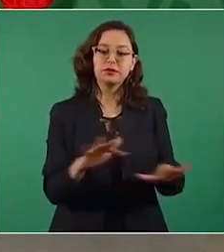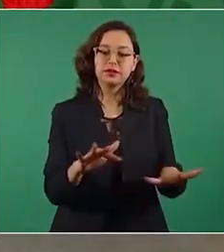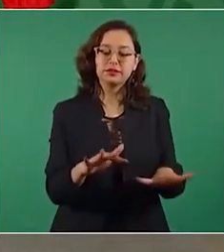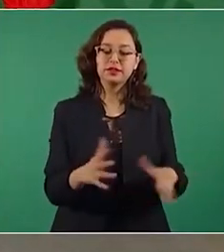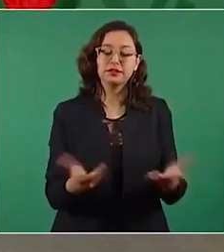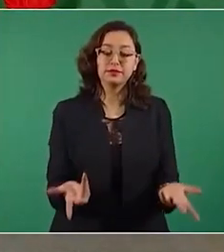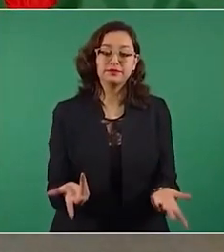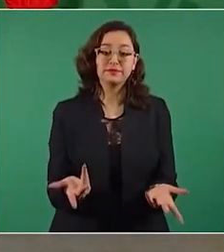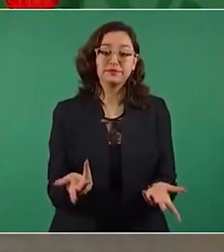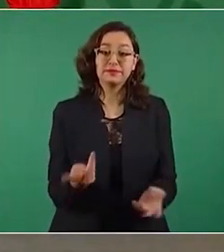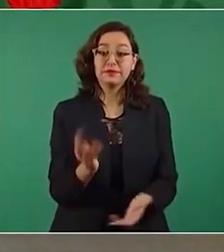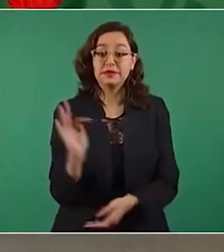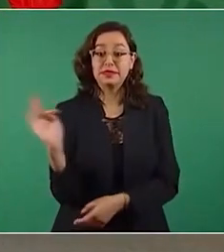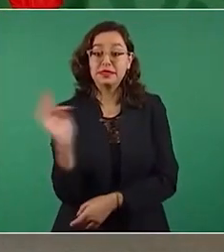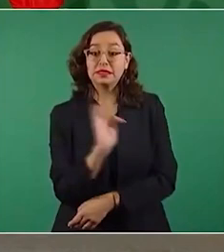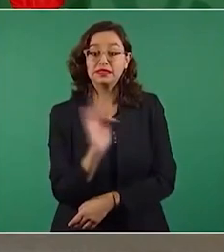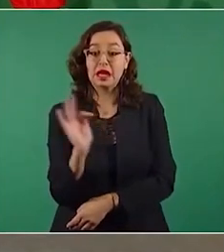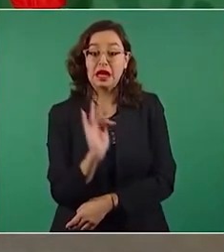en una de esas